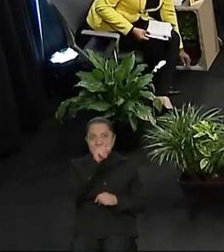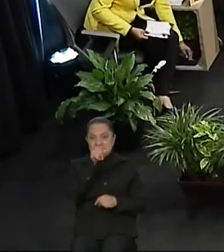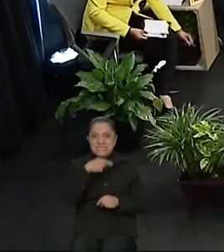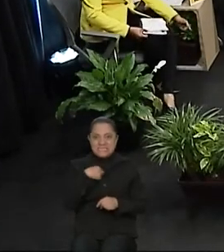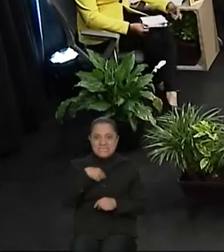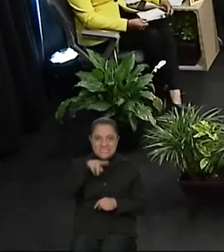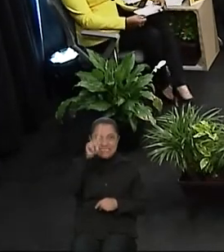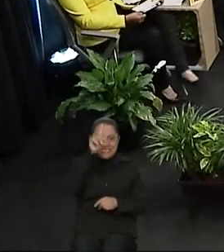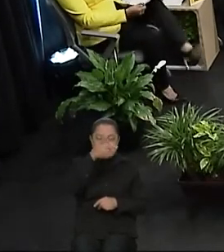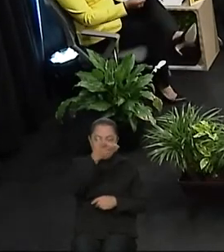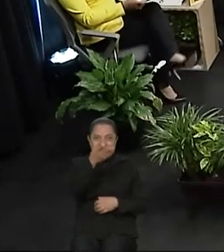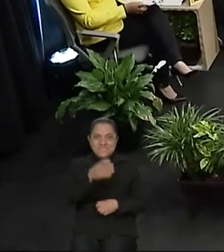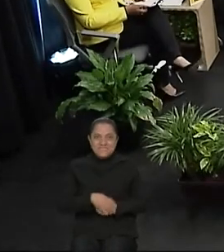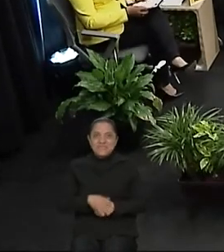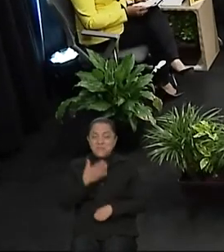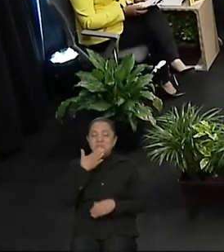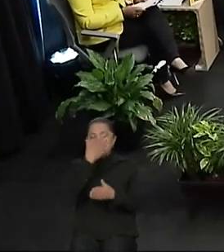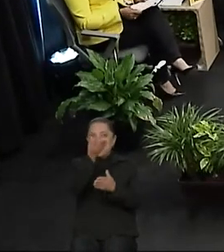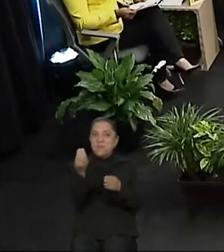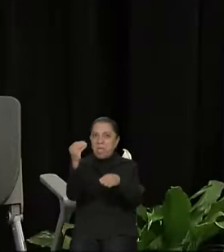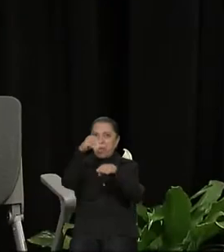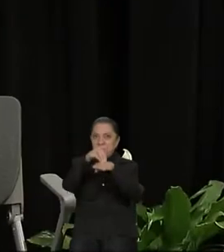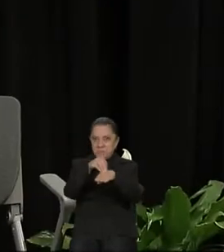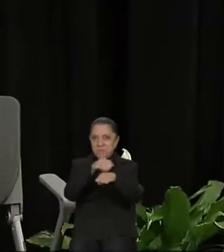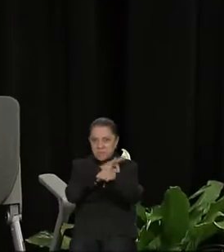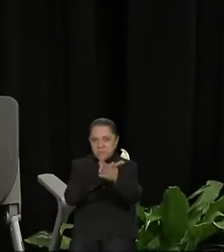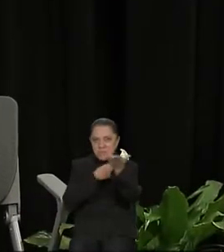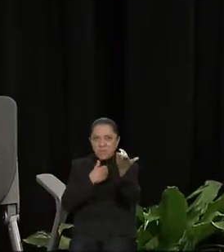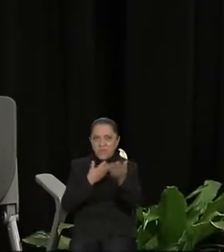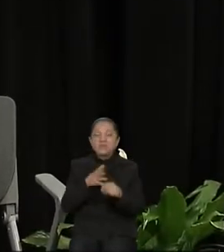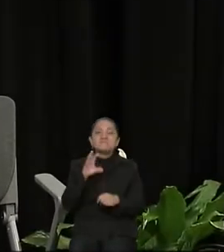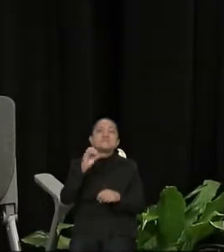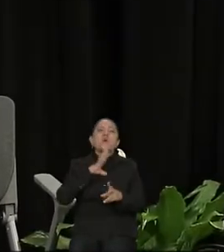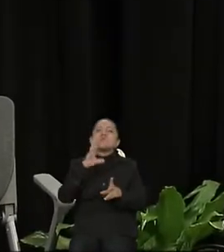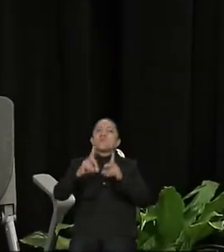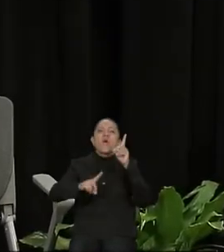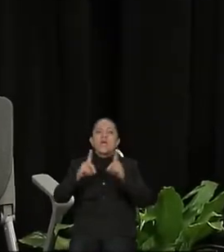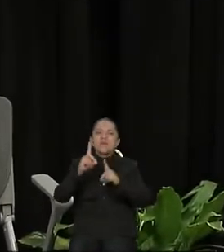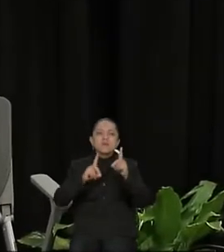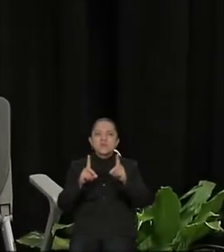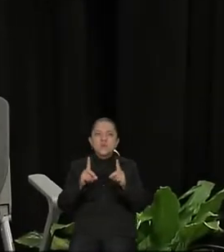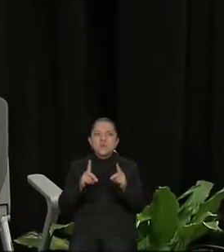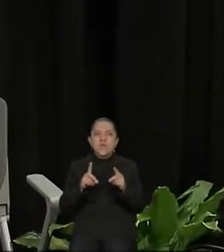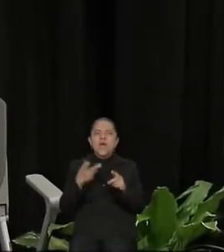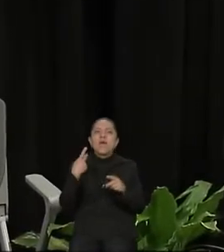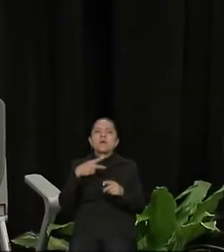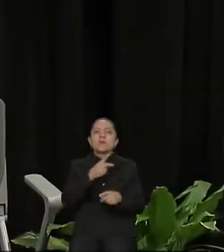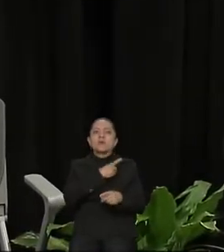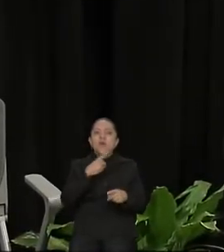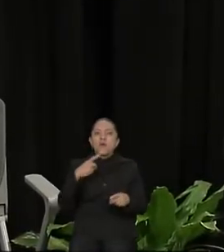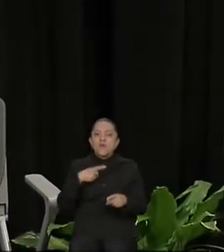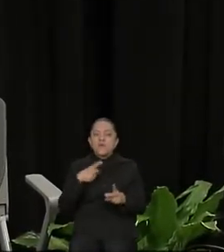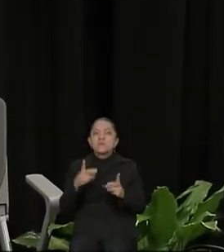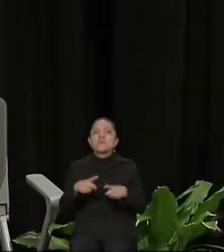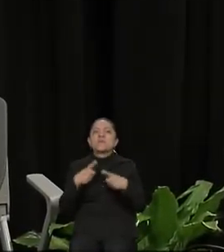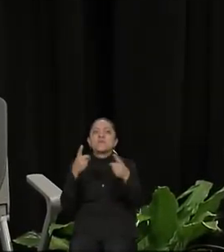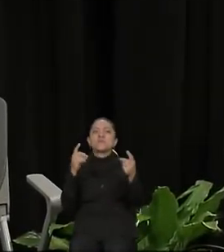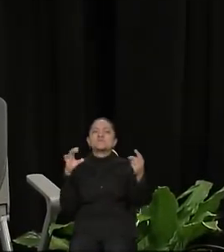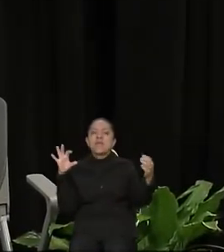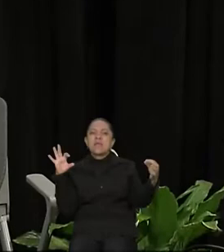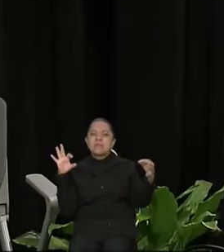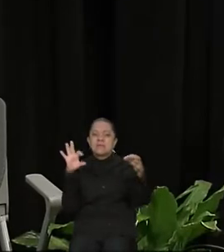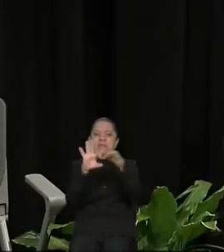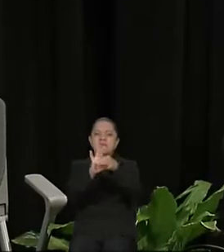Bienvenida a la aportación. Bueno, sin duda, creo que tenemos que darle una vinculación más importante a una